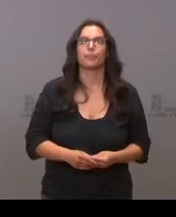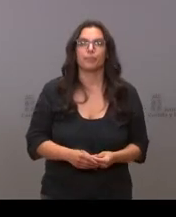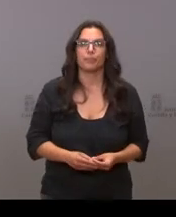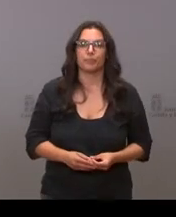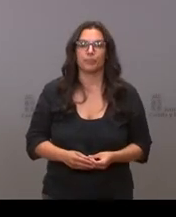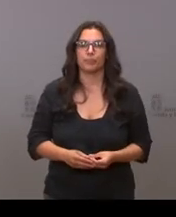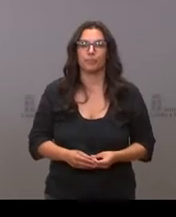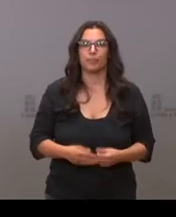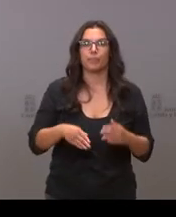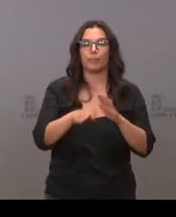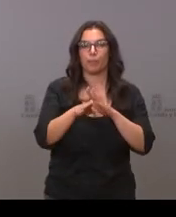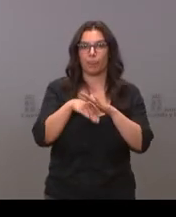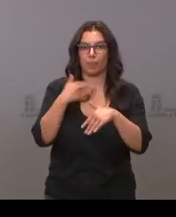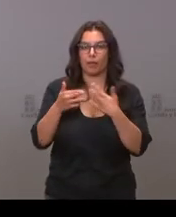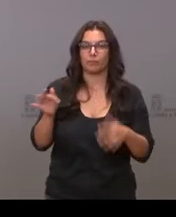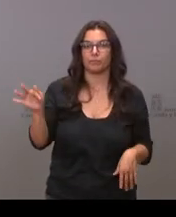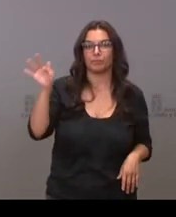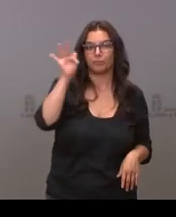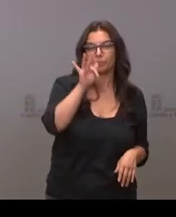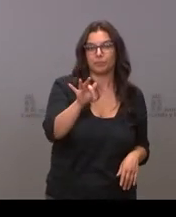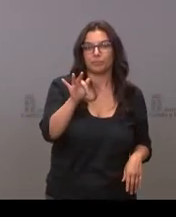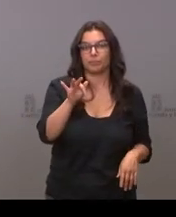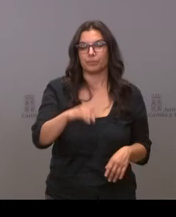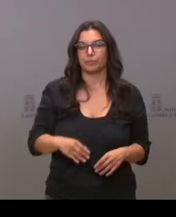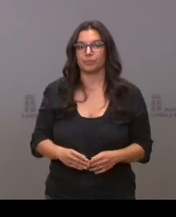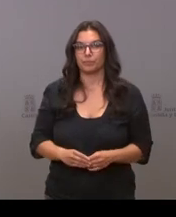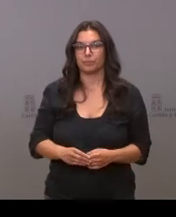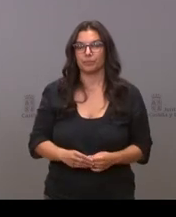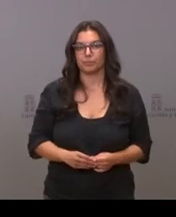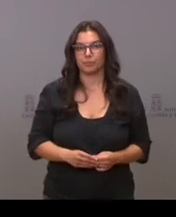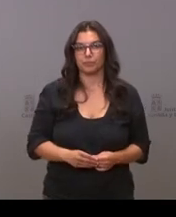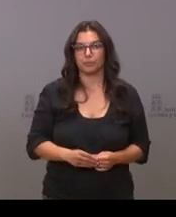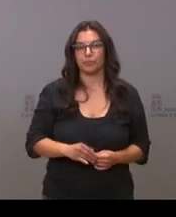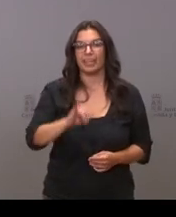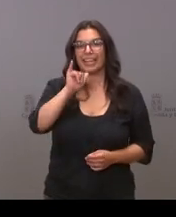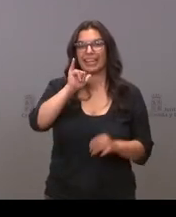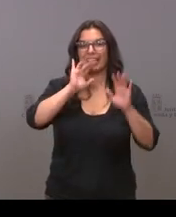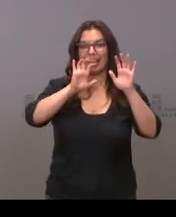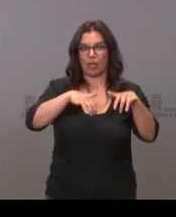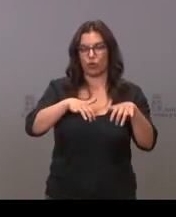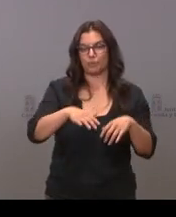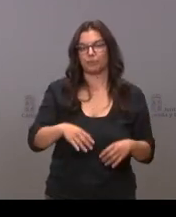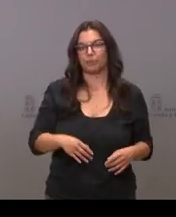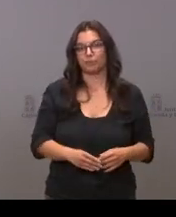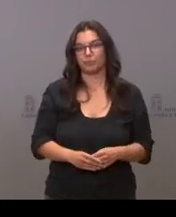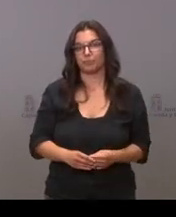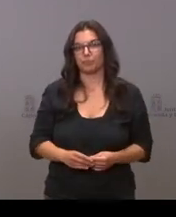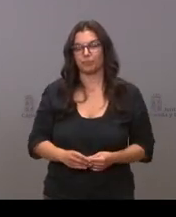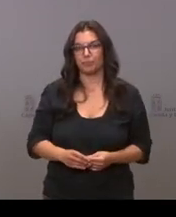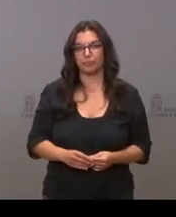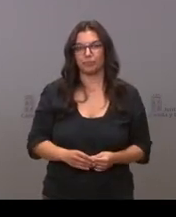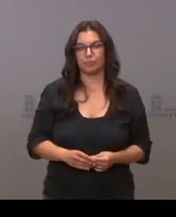seguimos adelante ahora con nuestro compañero de ILEON Carlos Domínguez cuando quieras Carlos